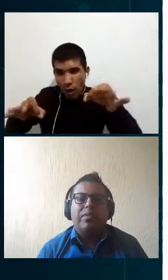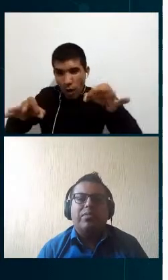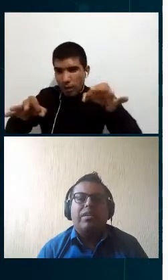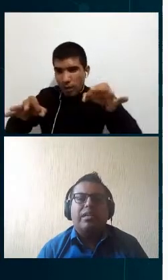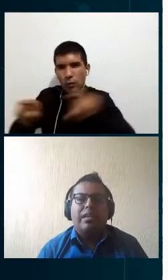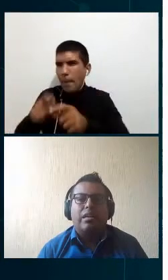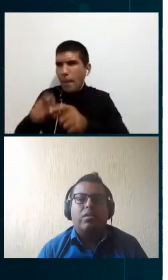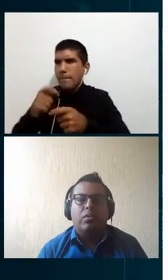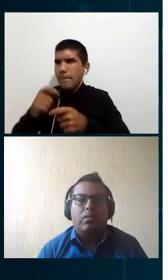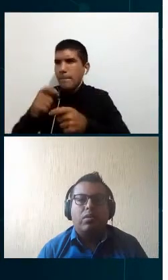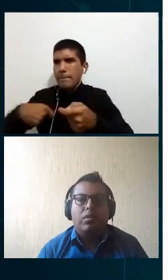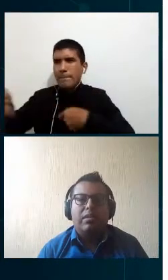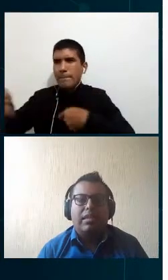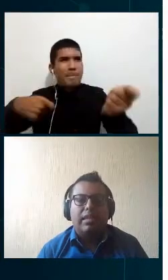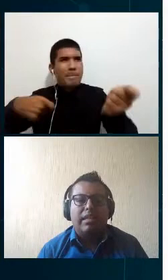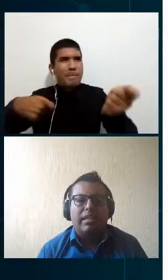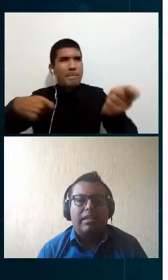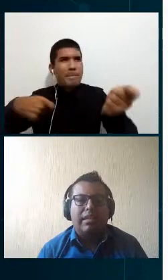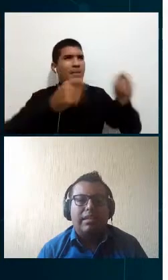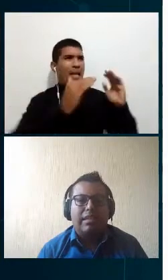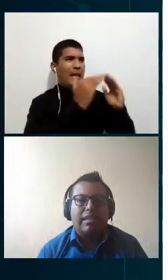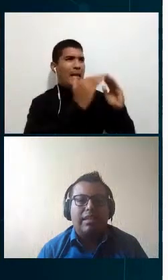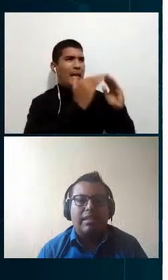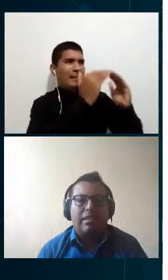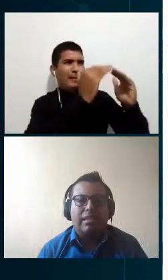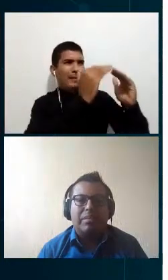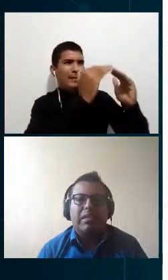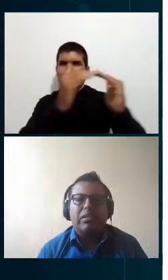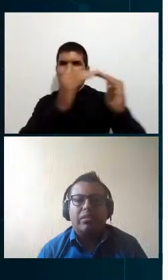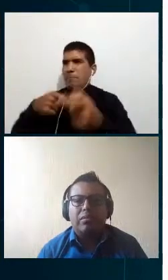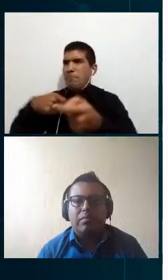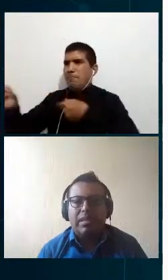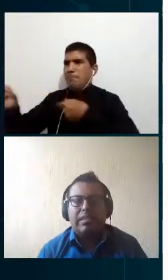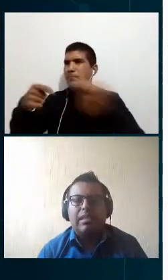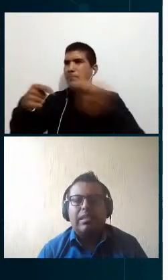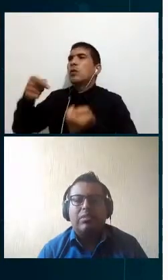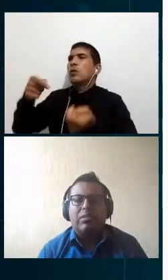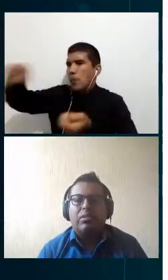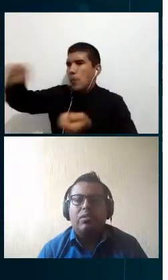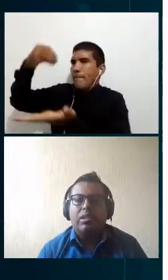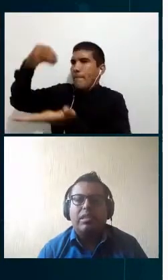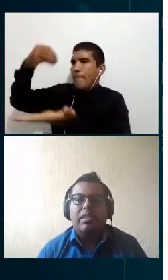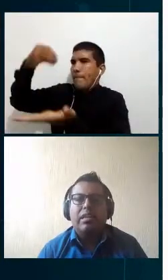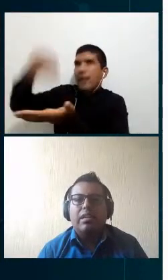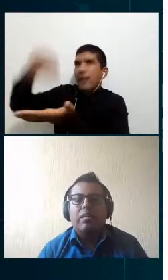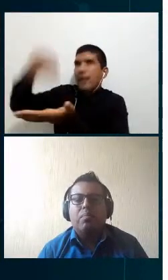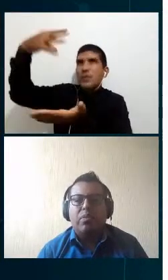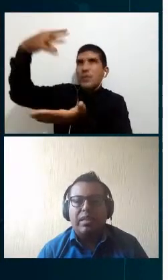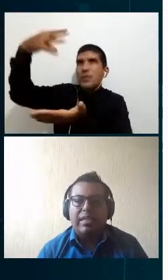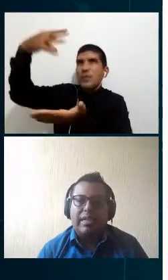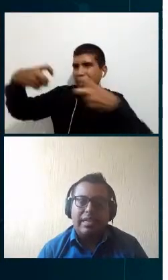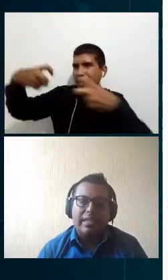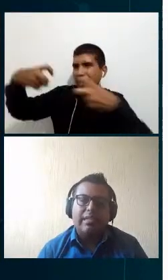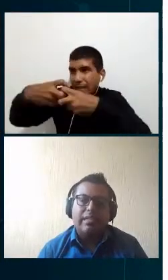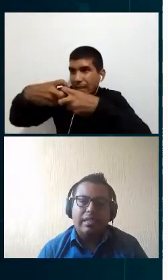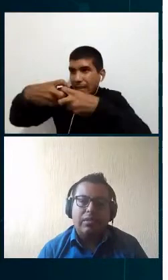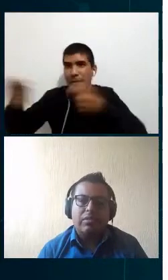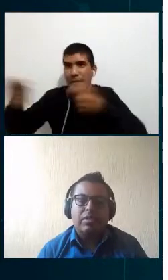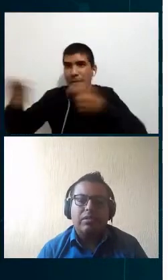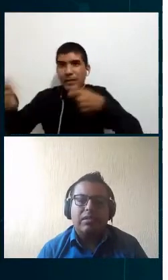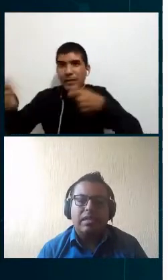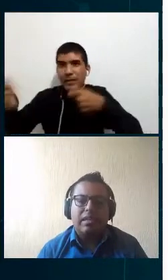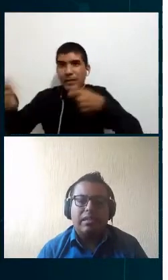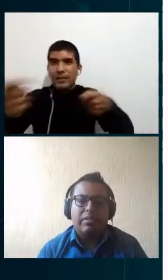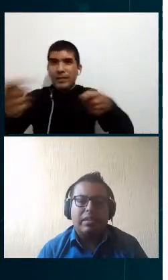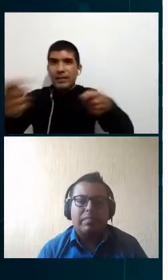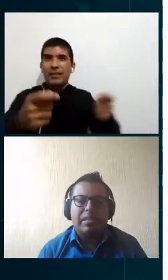mucho para poder conectar todos los satélites sistema de gestión base de datos histórica portal de clientes que